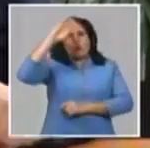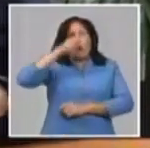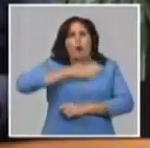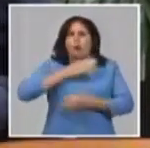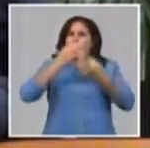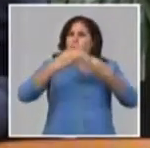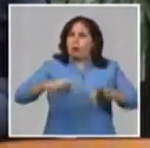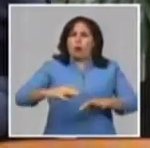nuestra gente.